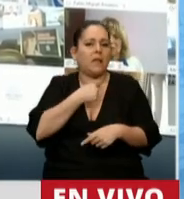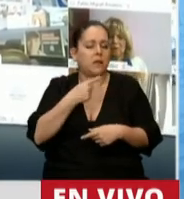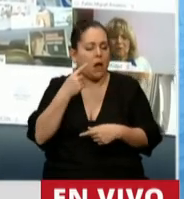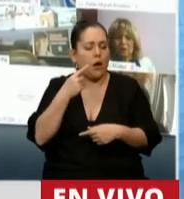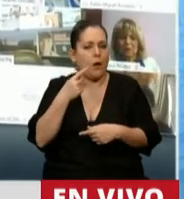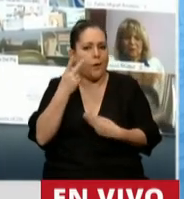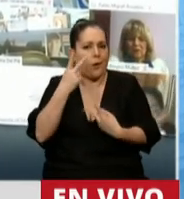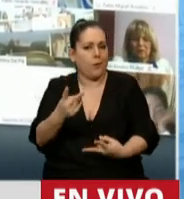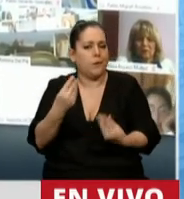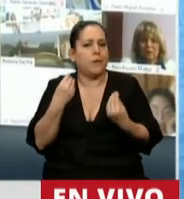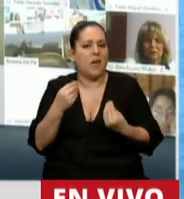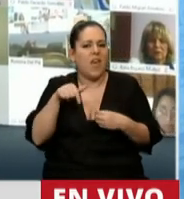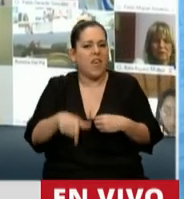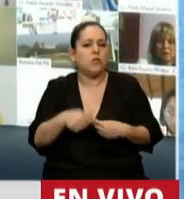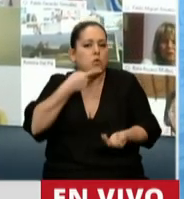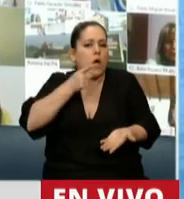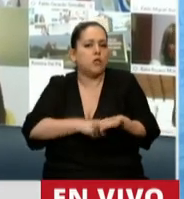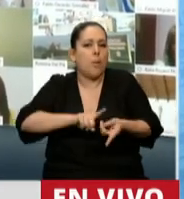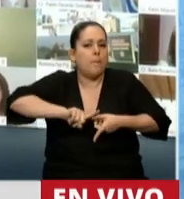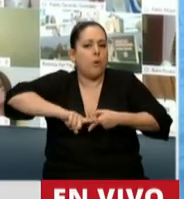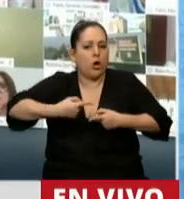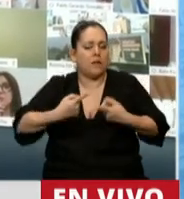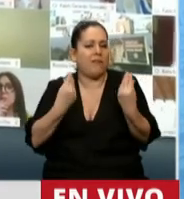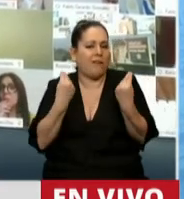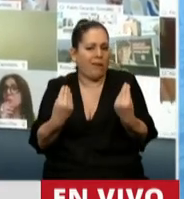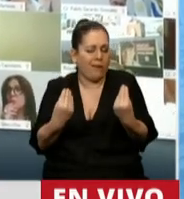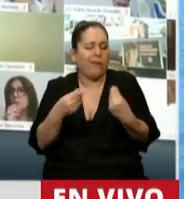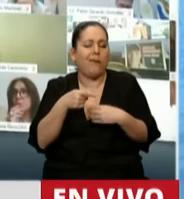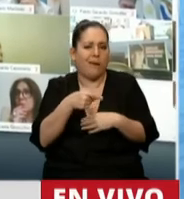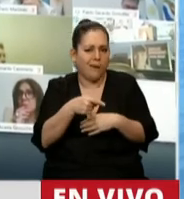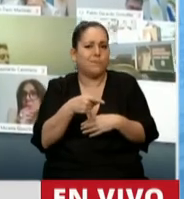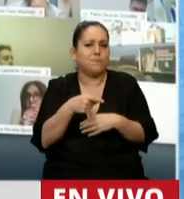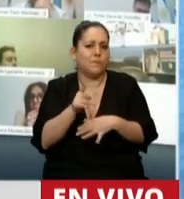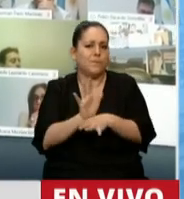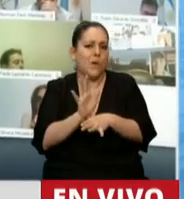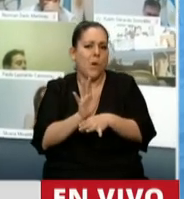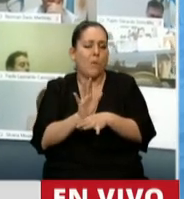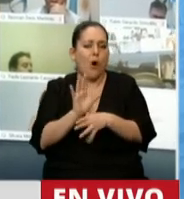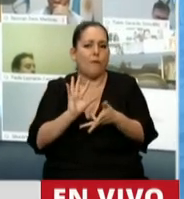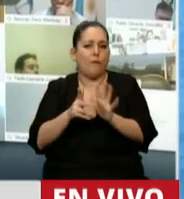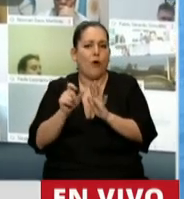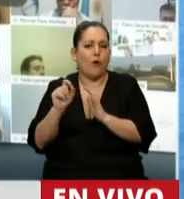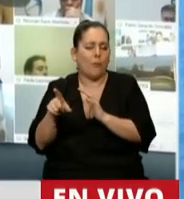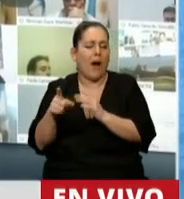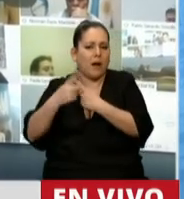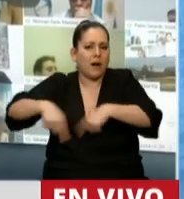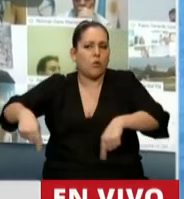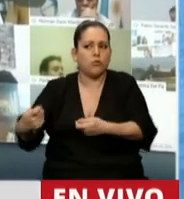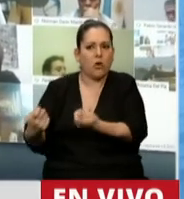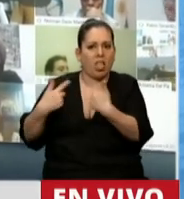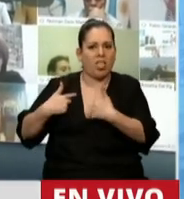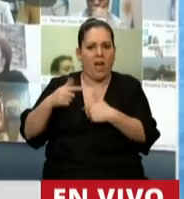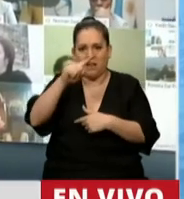esfuerzo de diseño de políticas que reemplazan al mercado como asignador puro de los recursos